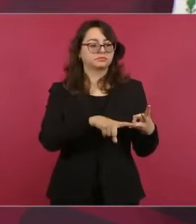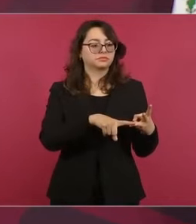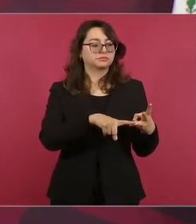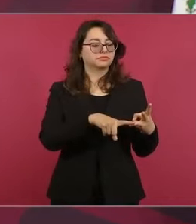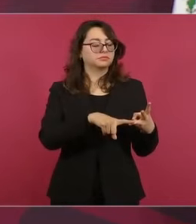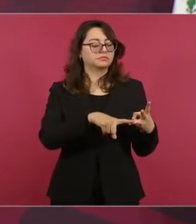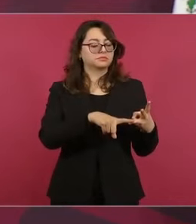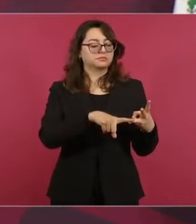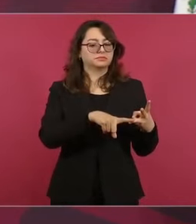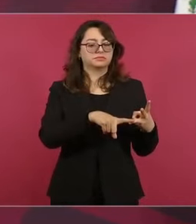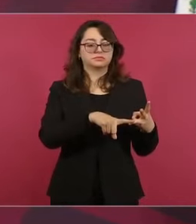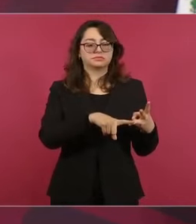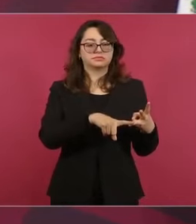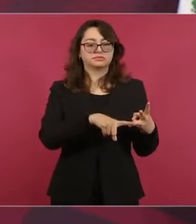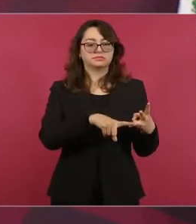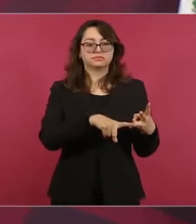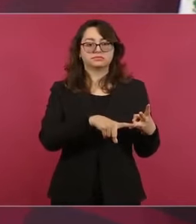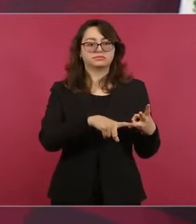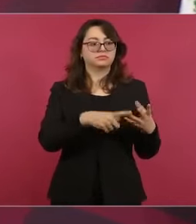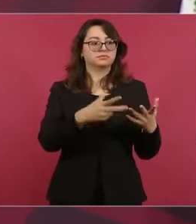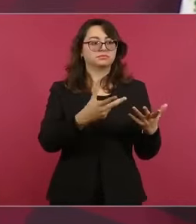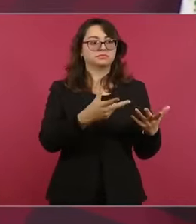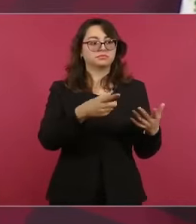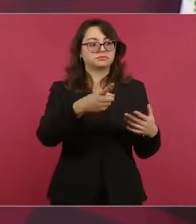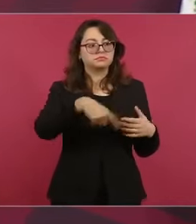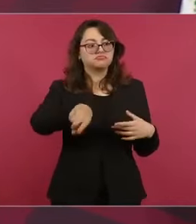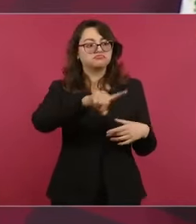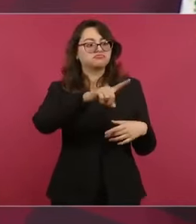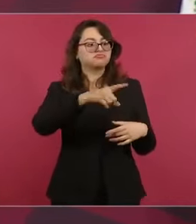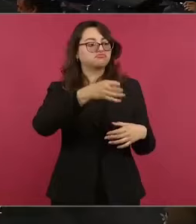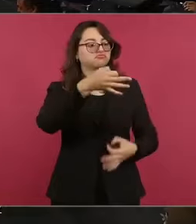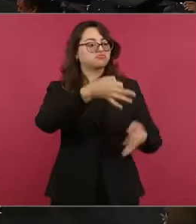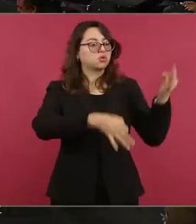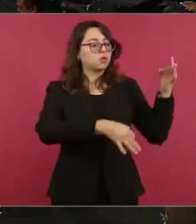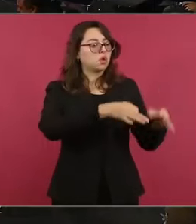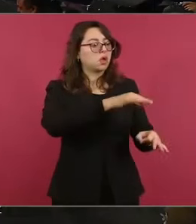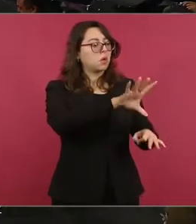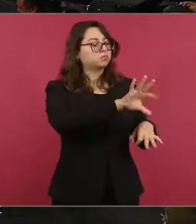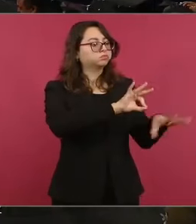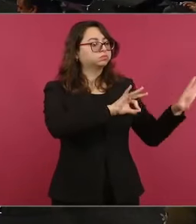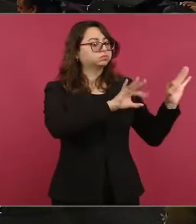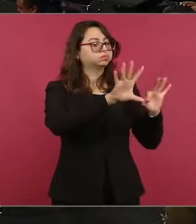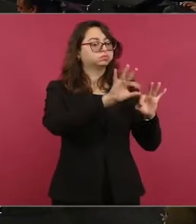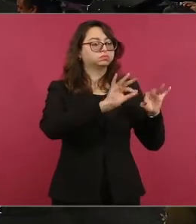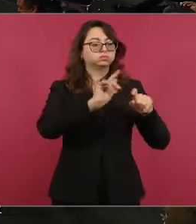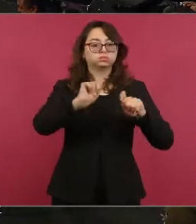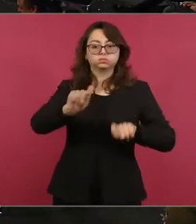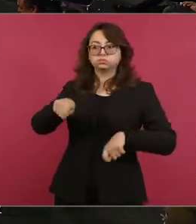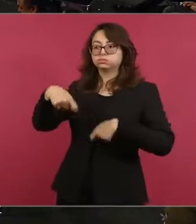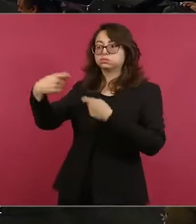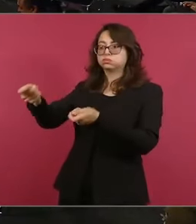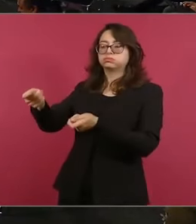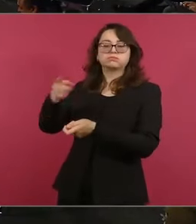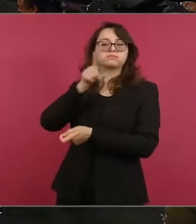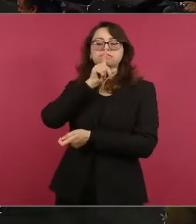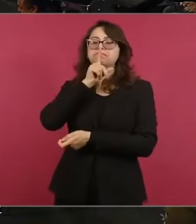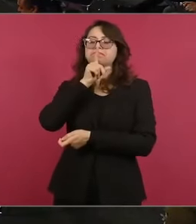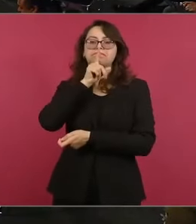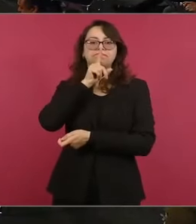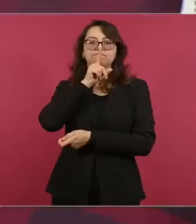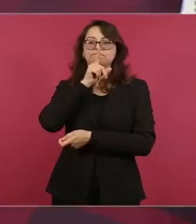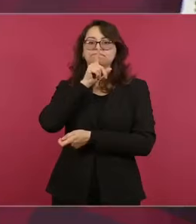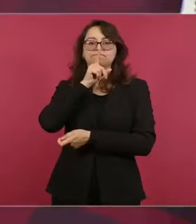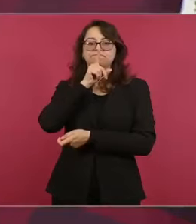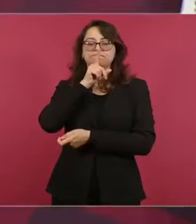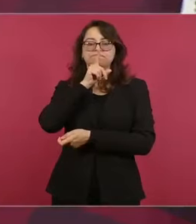el presidente, ni el Congreso, ni la élite del Poder Económico, porque